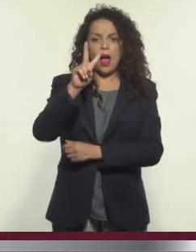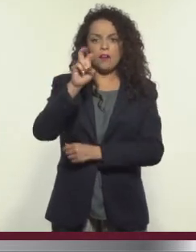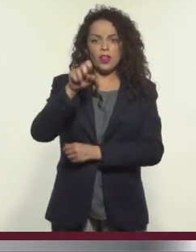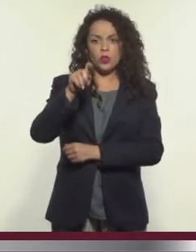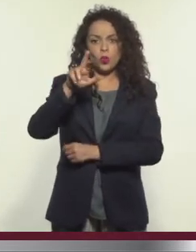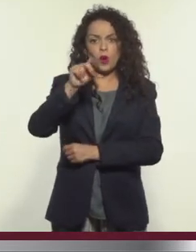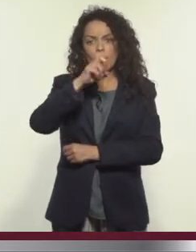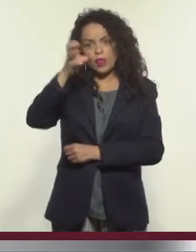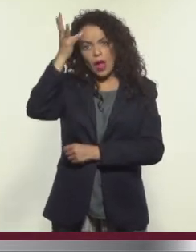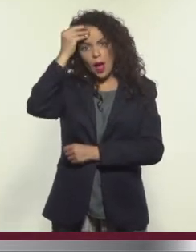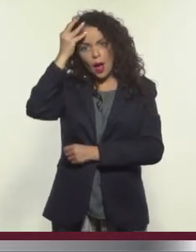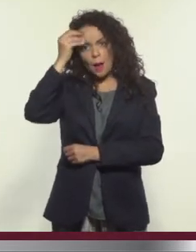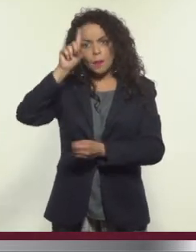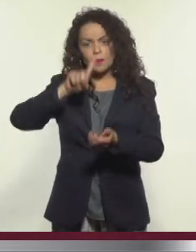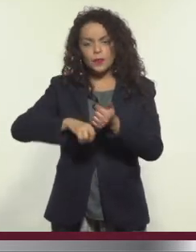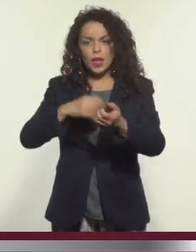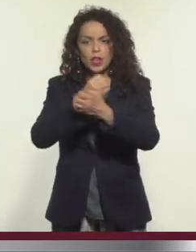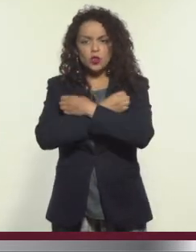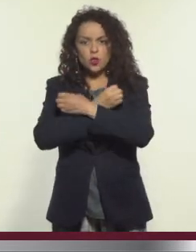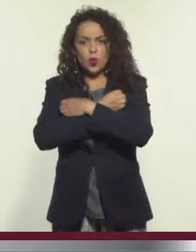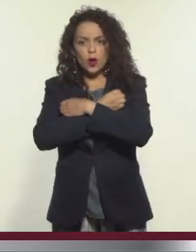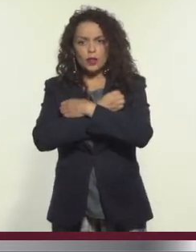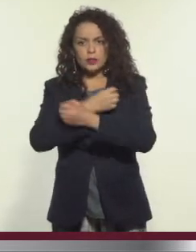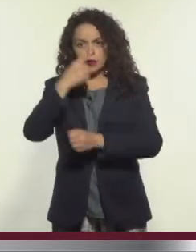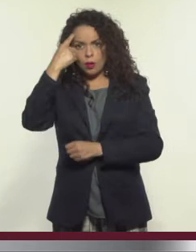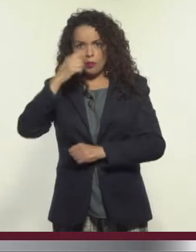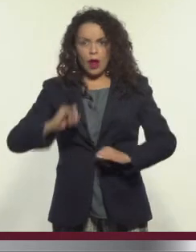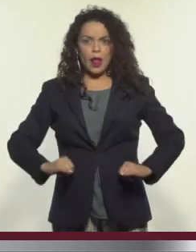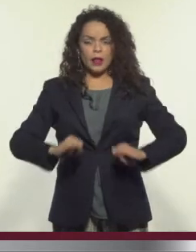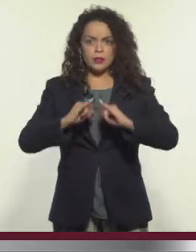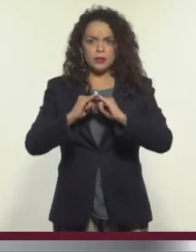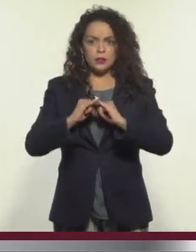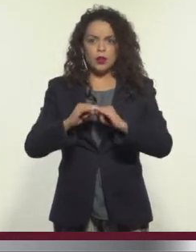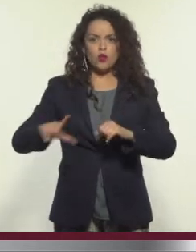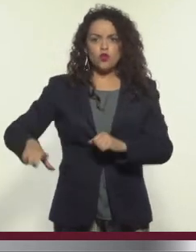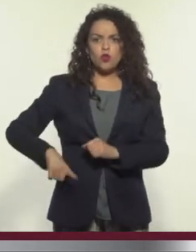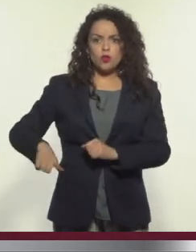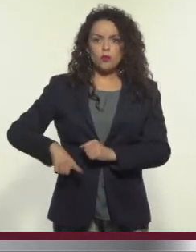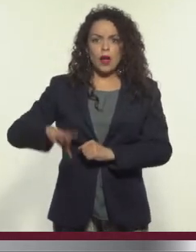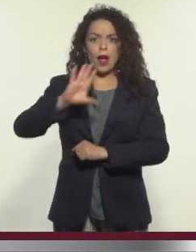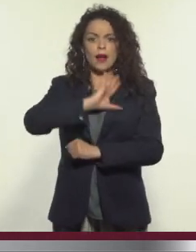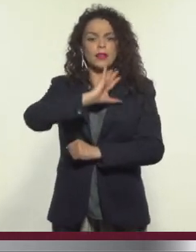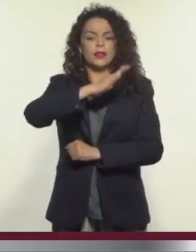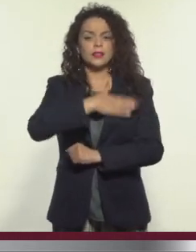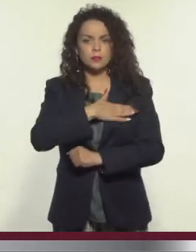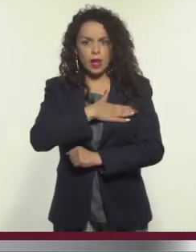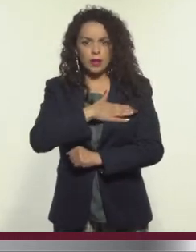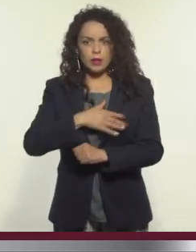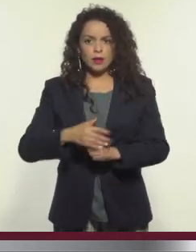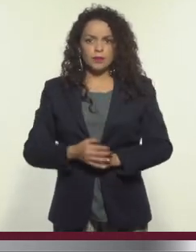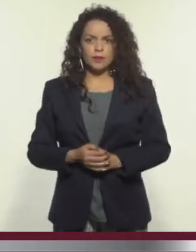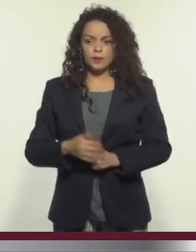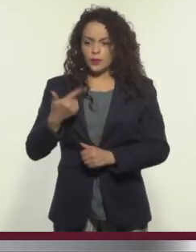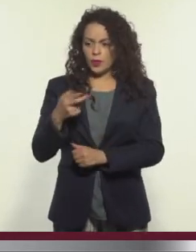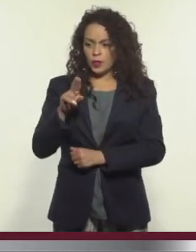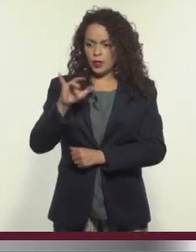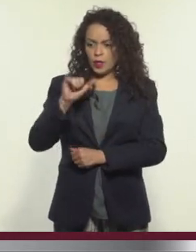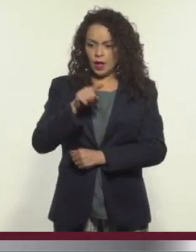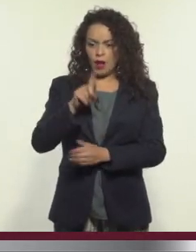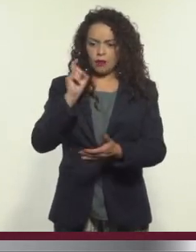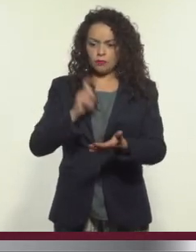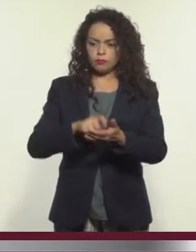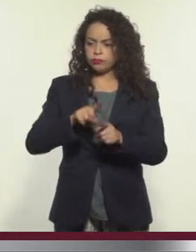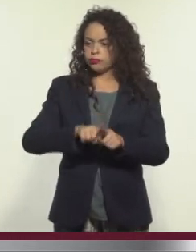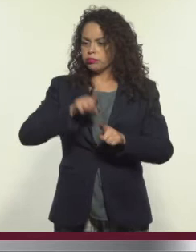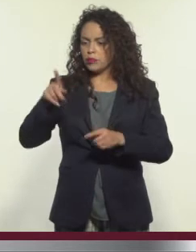del Ministerio de Educación y Formación Institucional del Gobierno de España. Dentro de la sección de guía